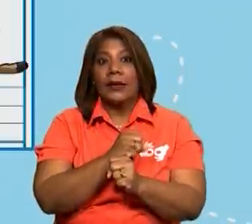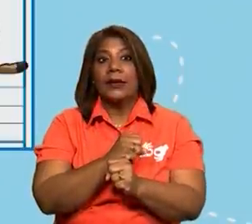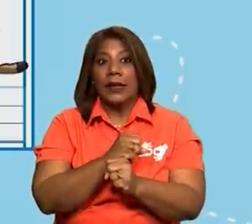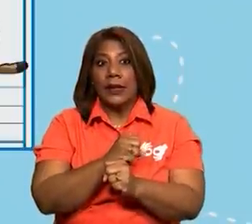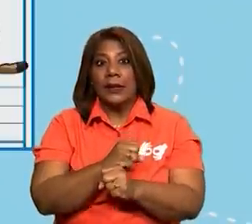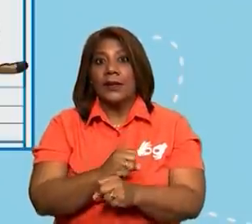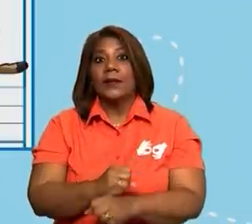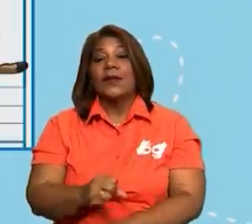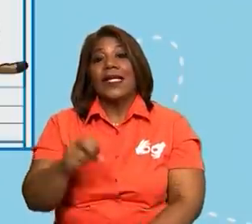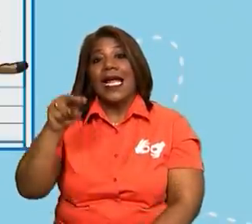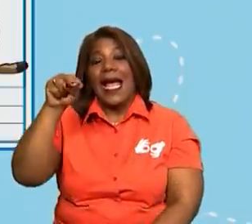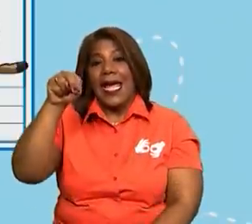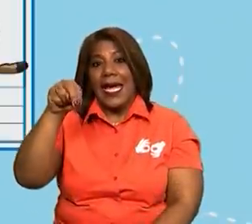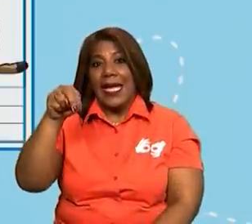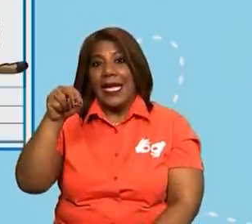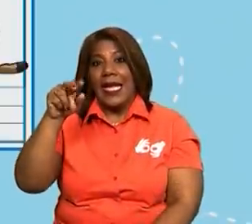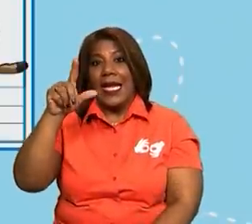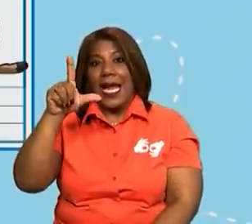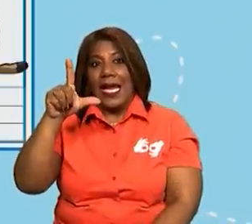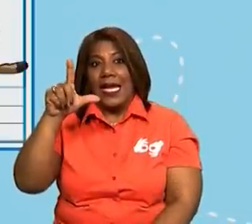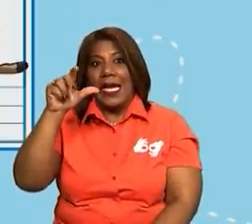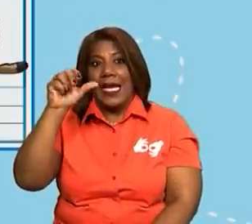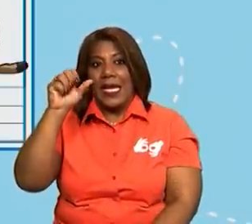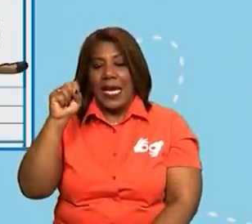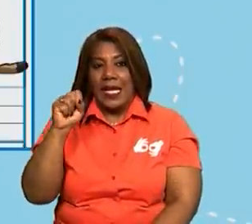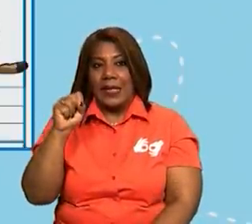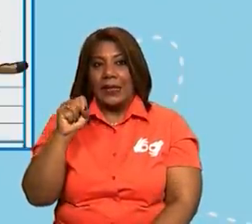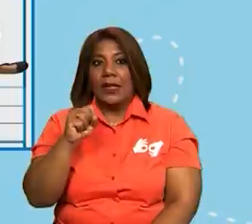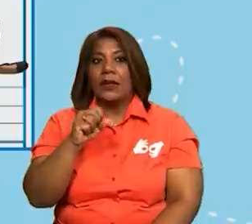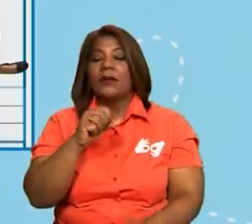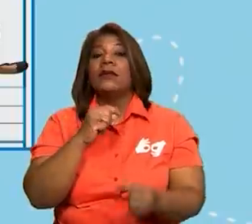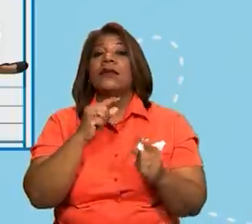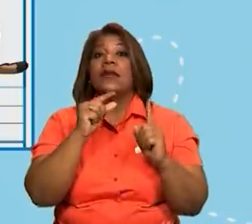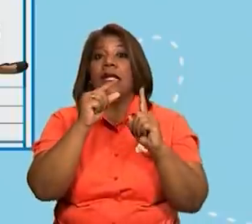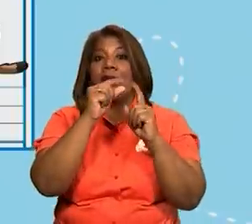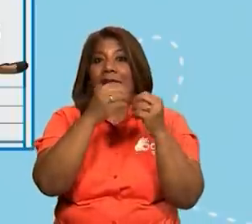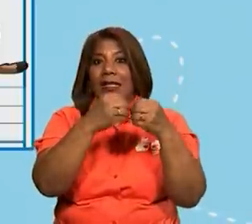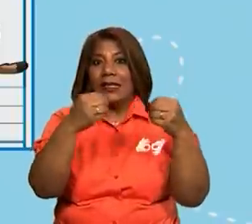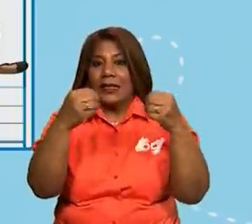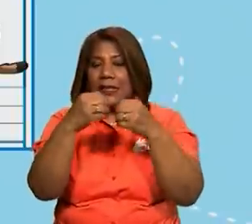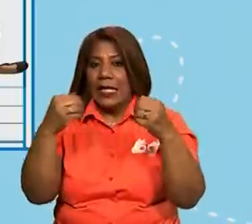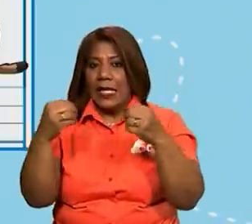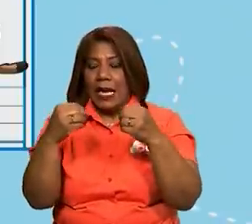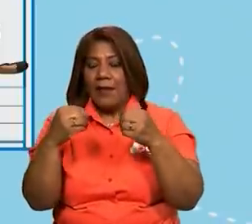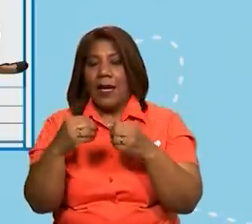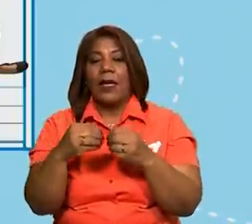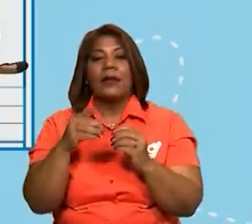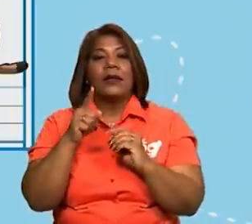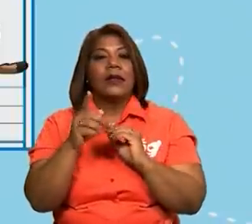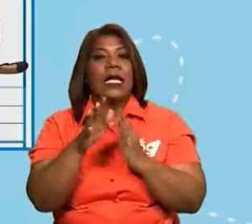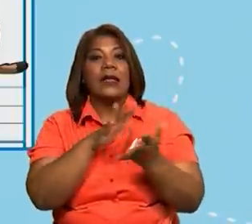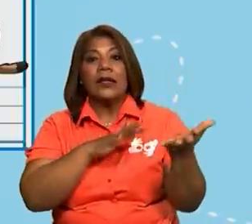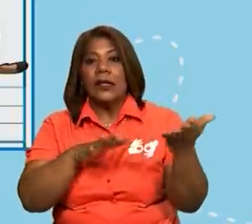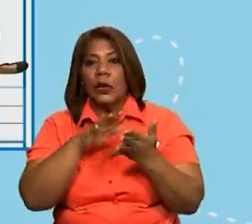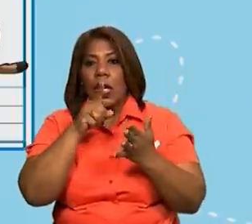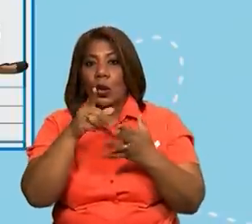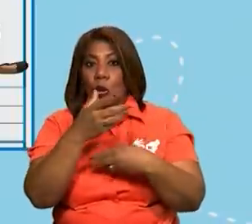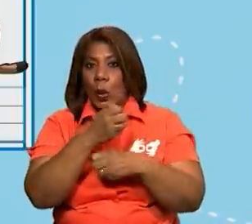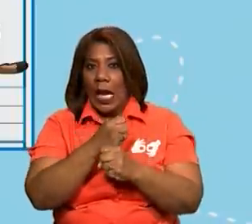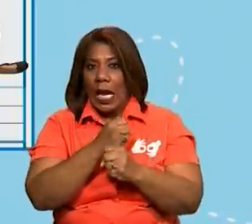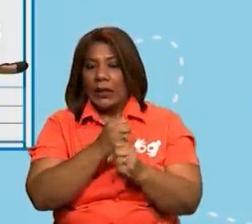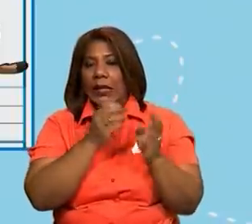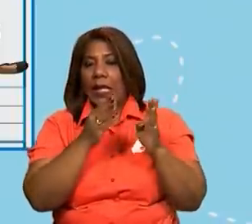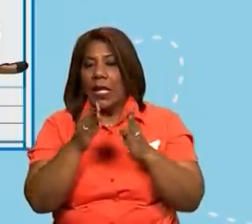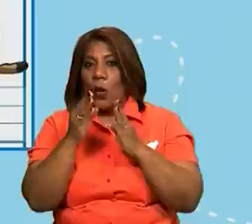L y S. Muy bien, chicos, necesito que también tomen una captura de pantalla para que,